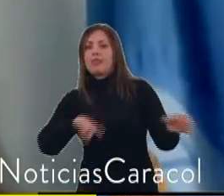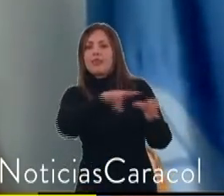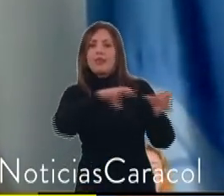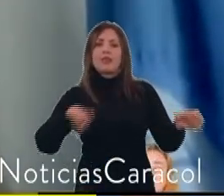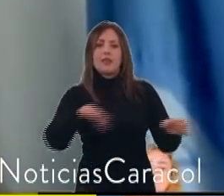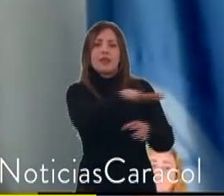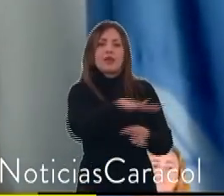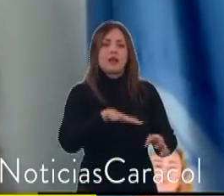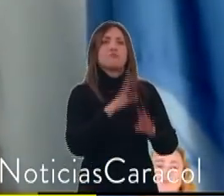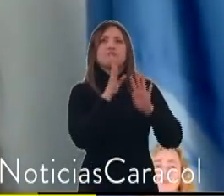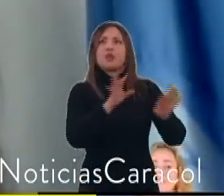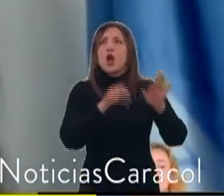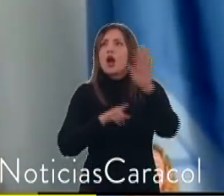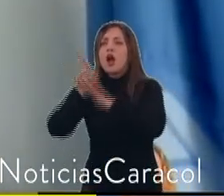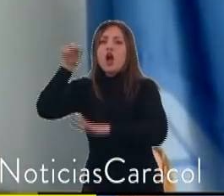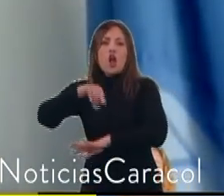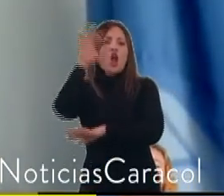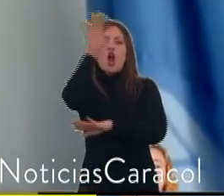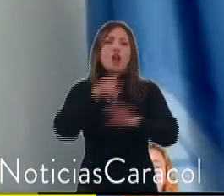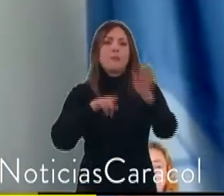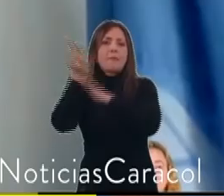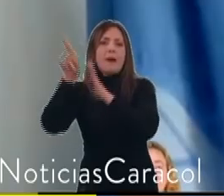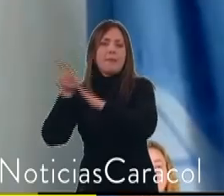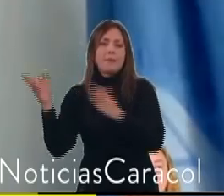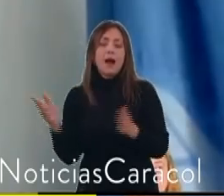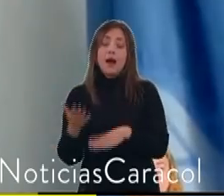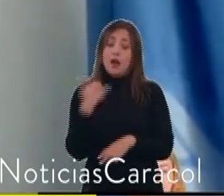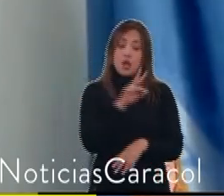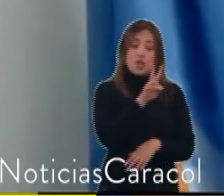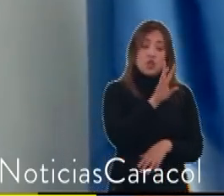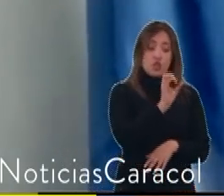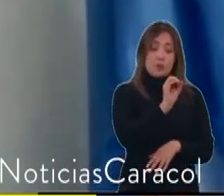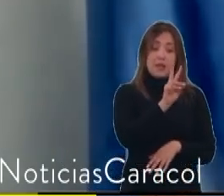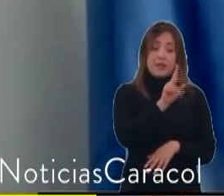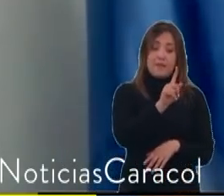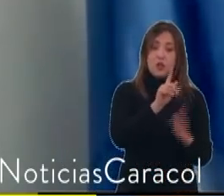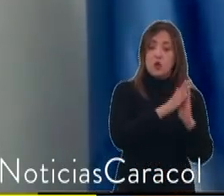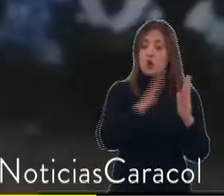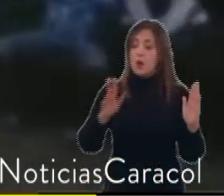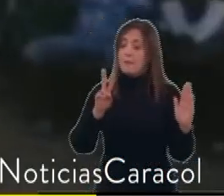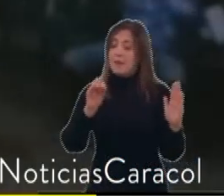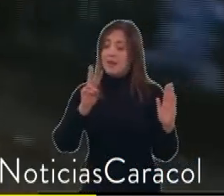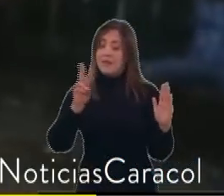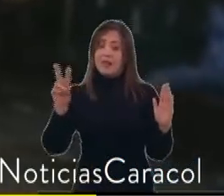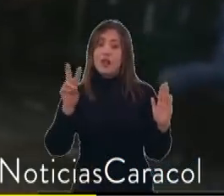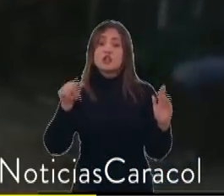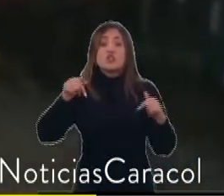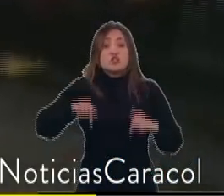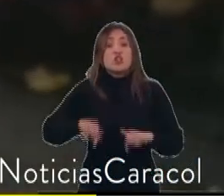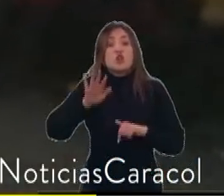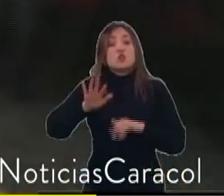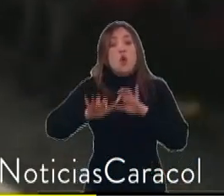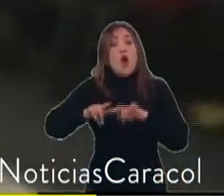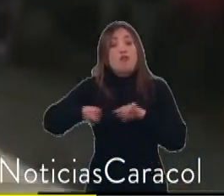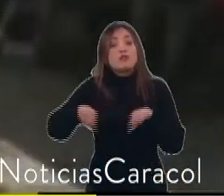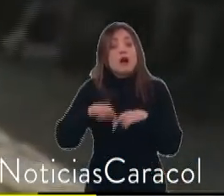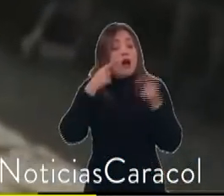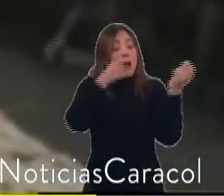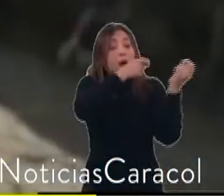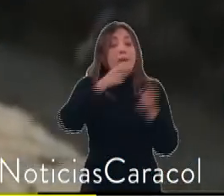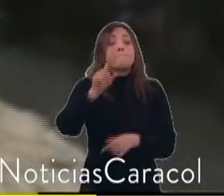abandonen el país. Tan solo entre el 2021 y 2022 la oficina ha documentado 1